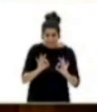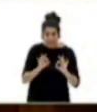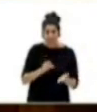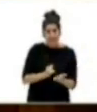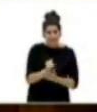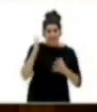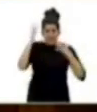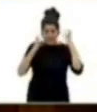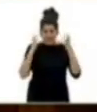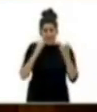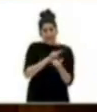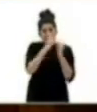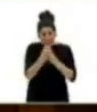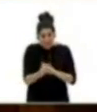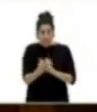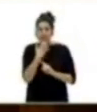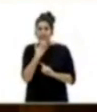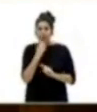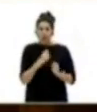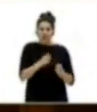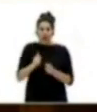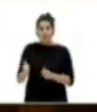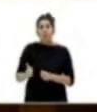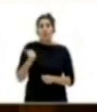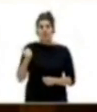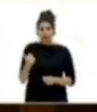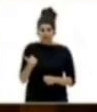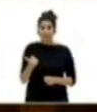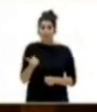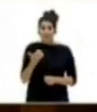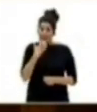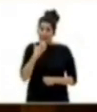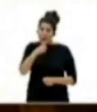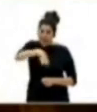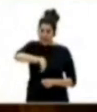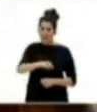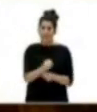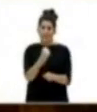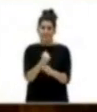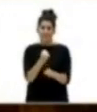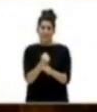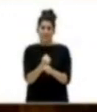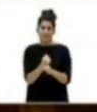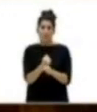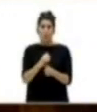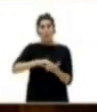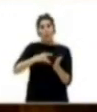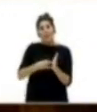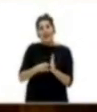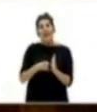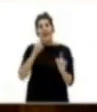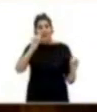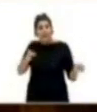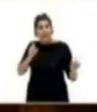generacional, dando oportunidades a los jóvenes también que se dedican a este sector. Un plan de prevención es REA, que